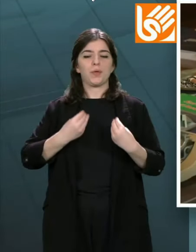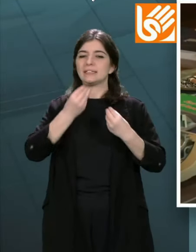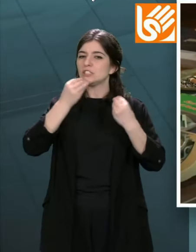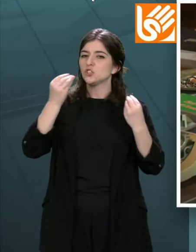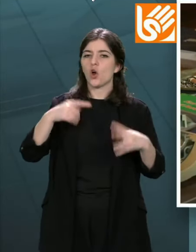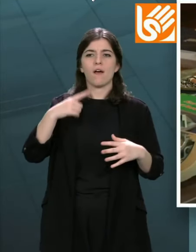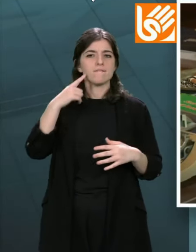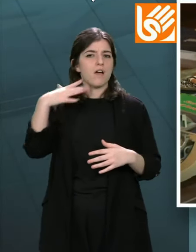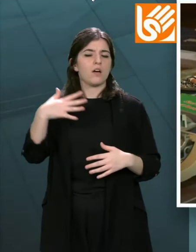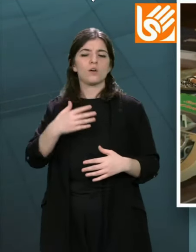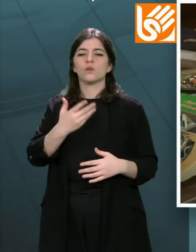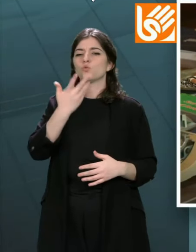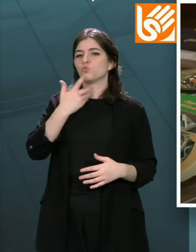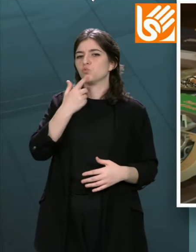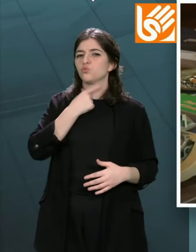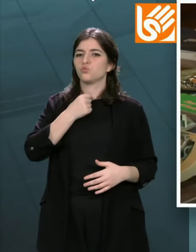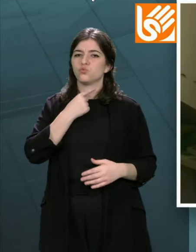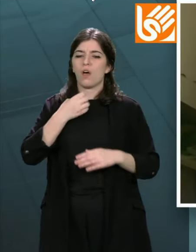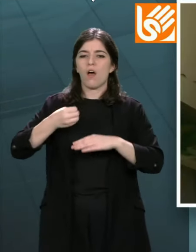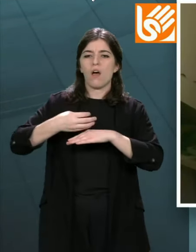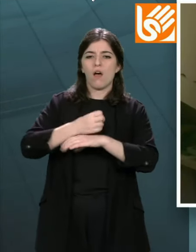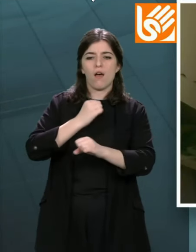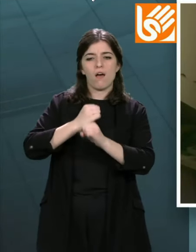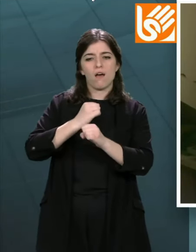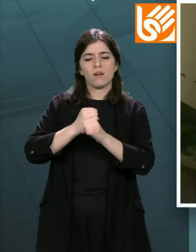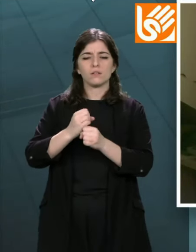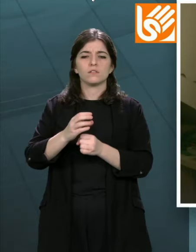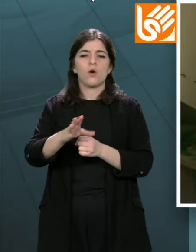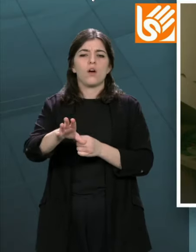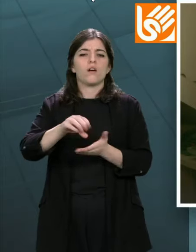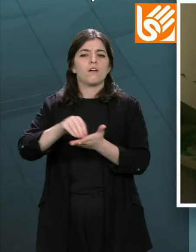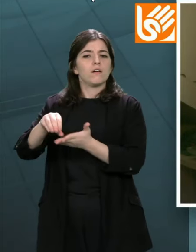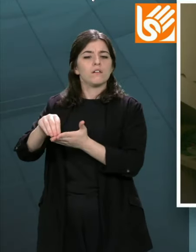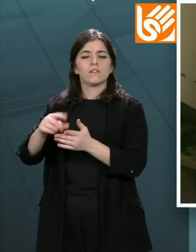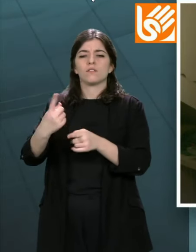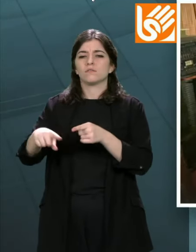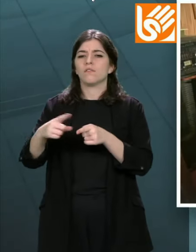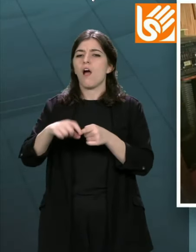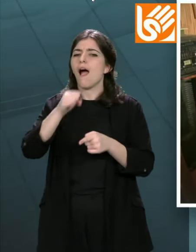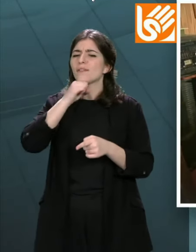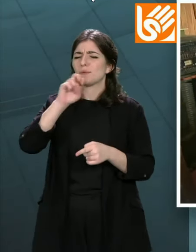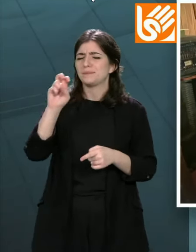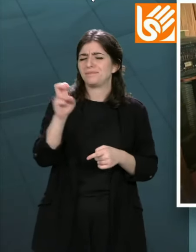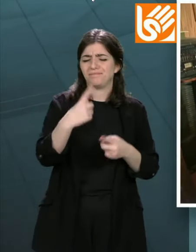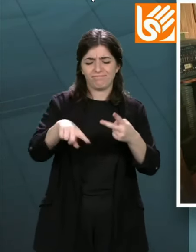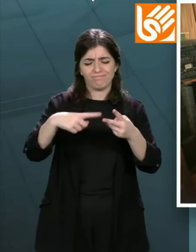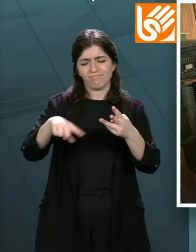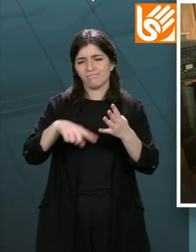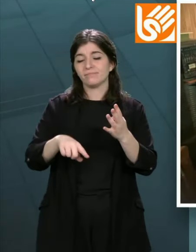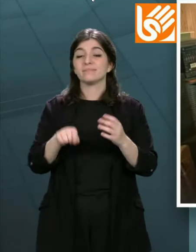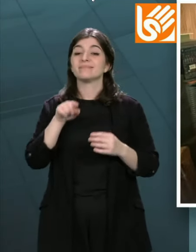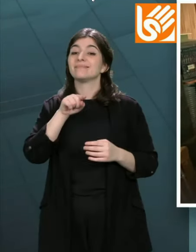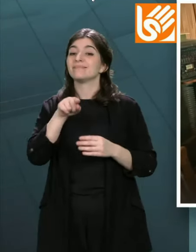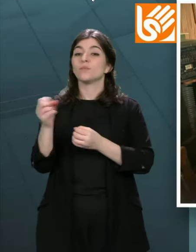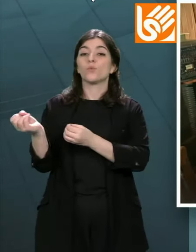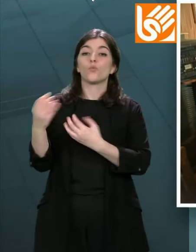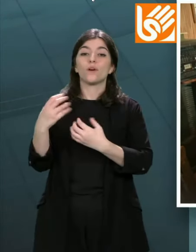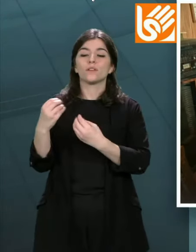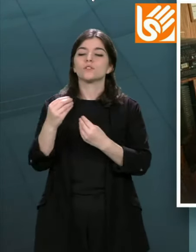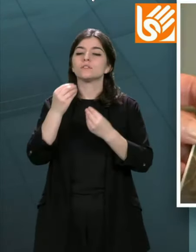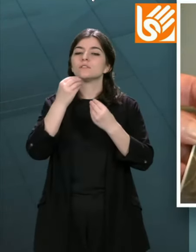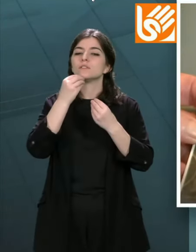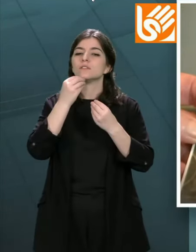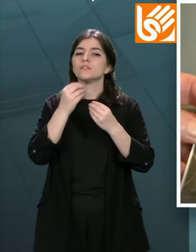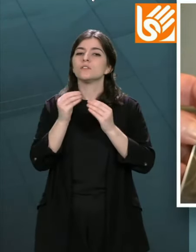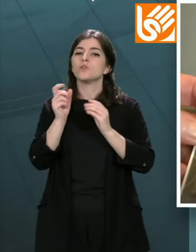empresario, escritor afeccionado, coleccionista de pezas antigas e moitas cousas máis, contanos que a orixe das verbas dos xingros